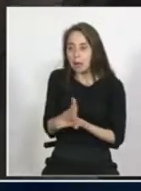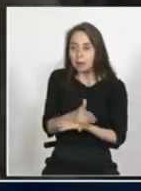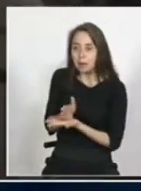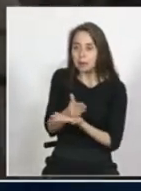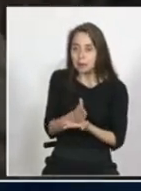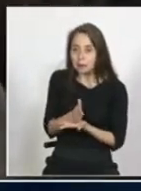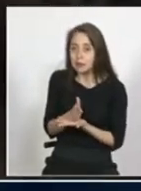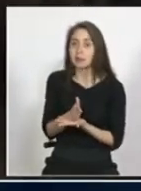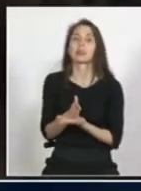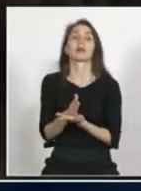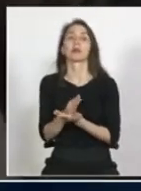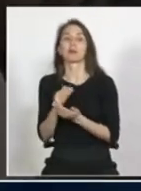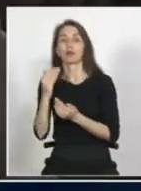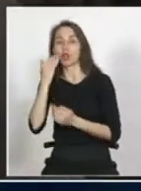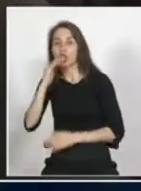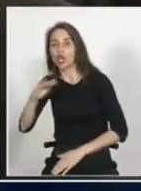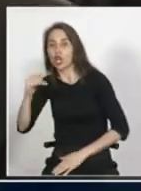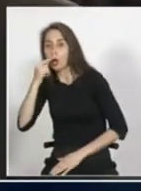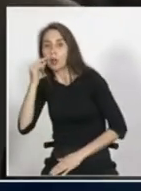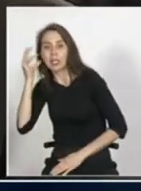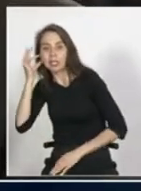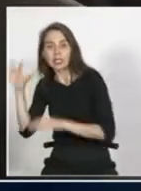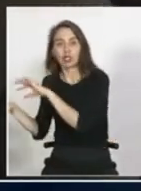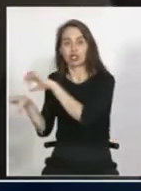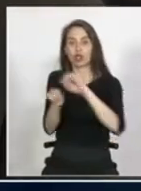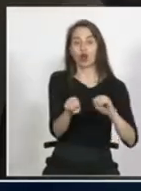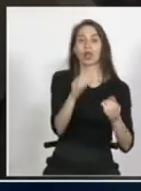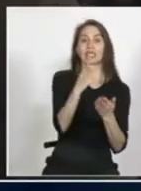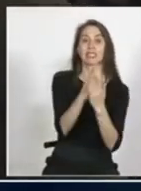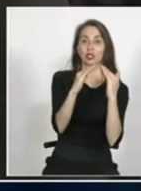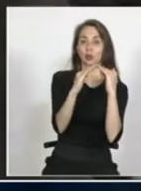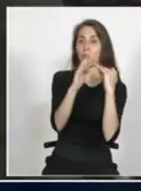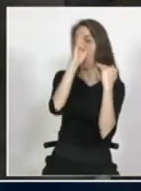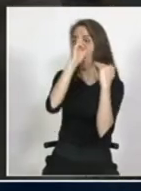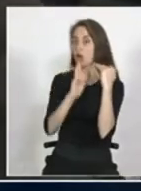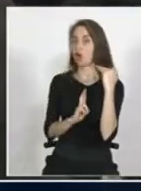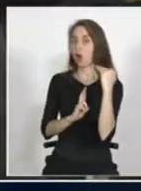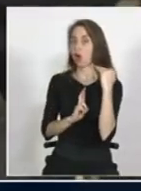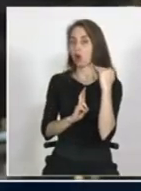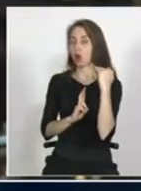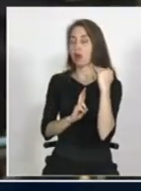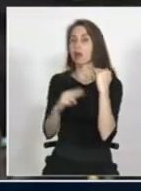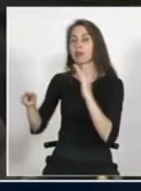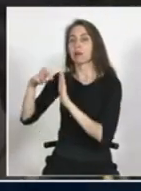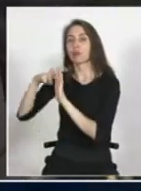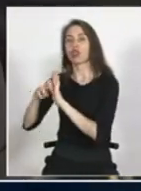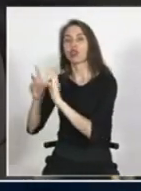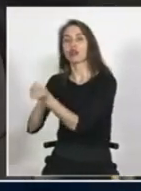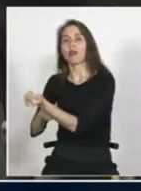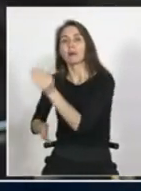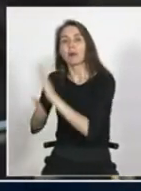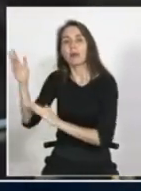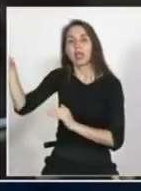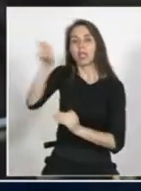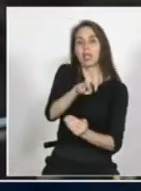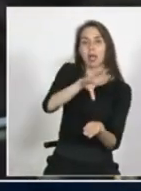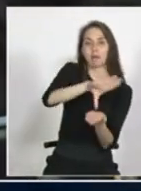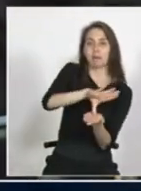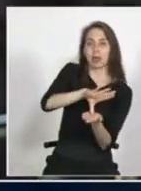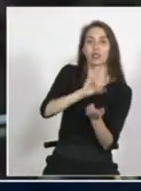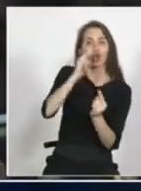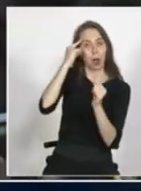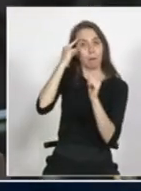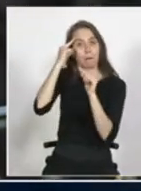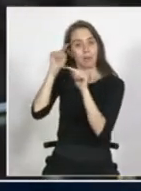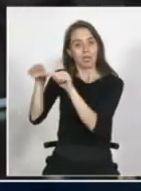después reunifican a las niñas y los niños la escuela cumple un rol dentro de ese proyecto migratorio familiar donde no están pensando en lo que